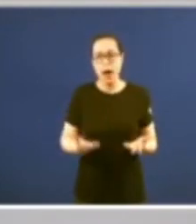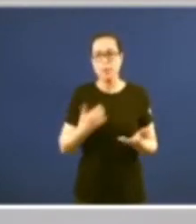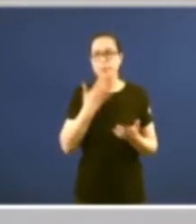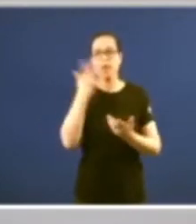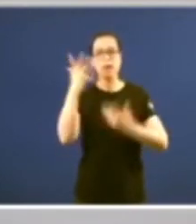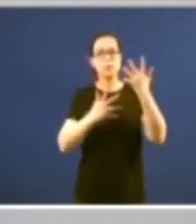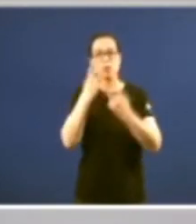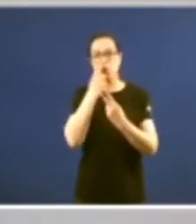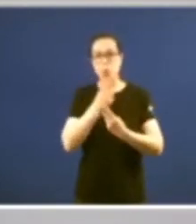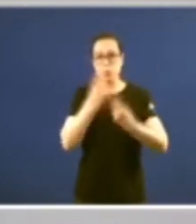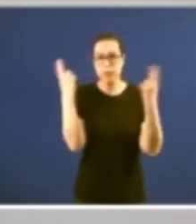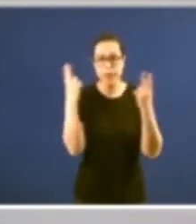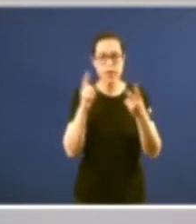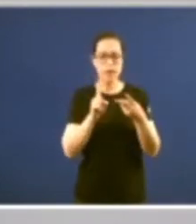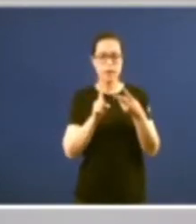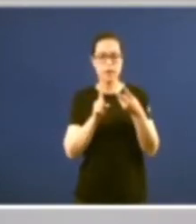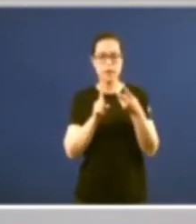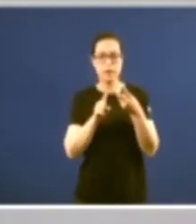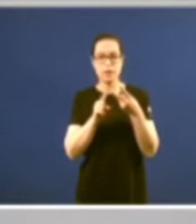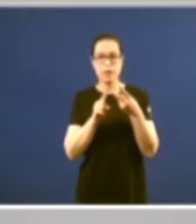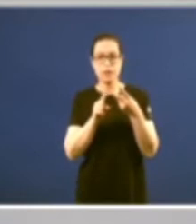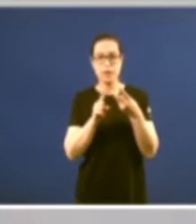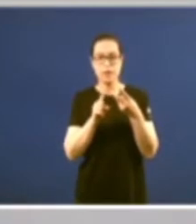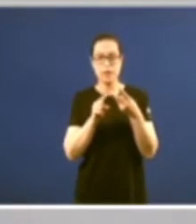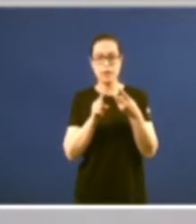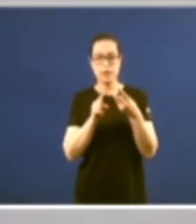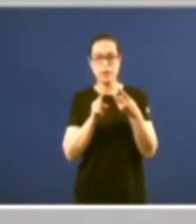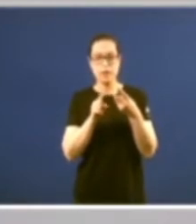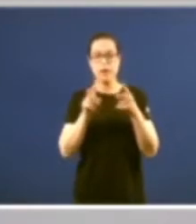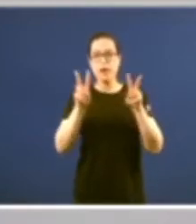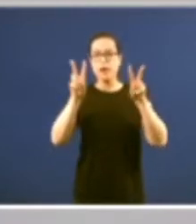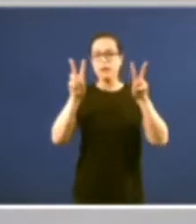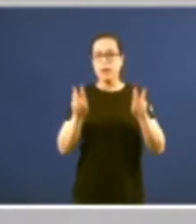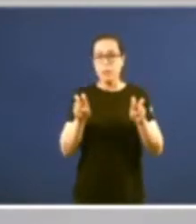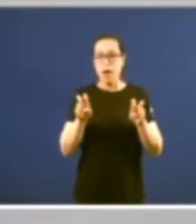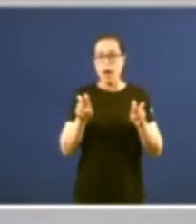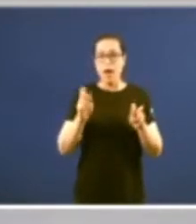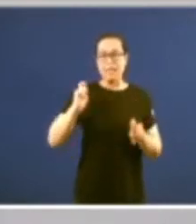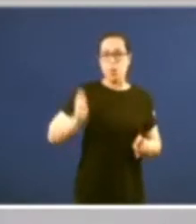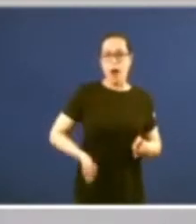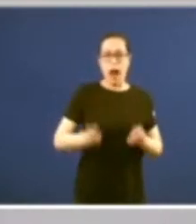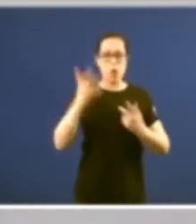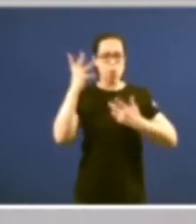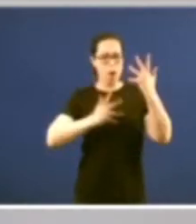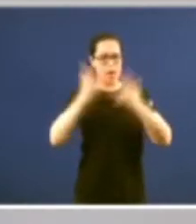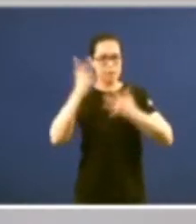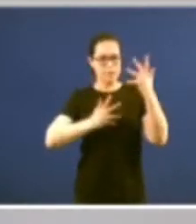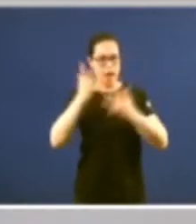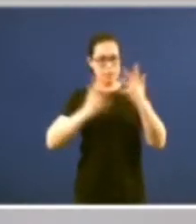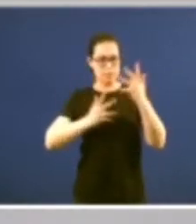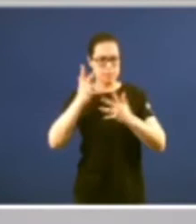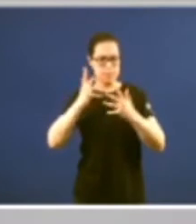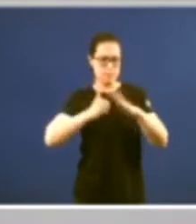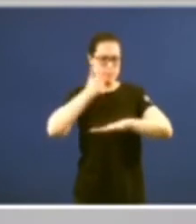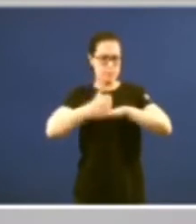justicia a la intervención del tribunal de cuentas órgano de control del tribunal